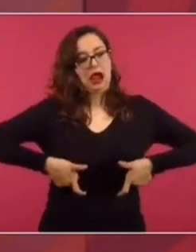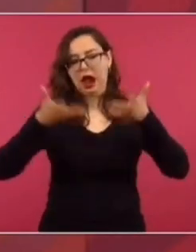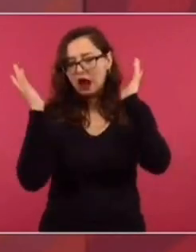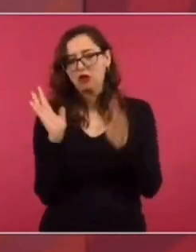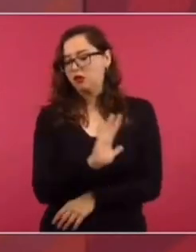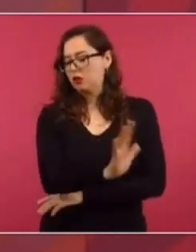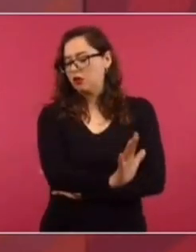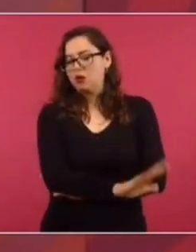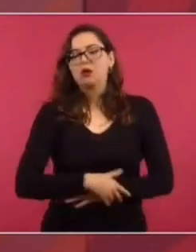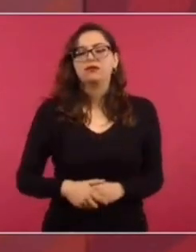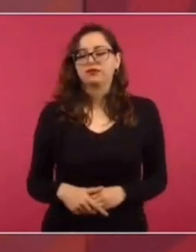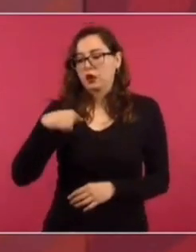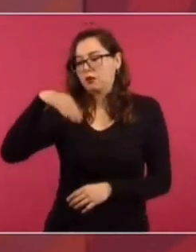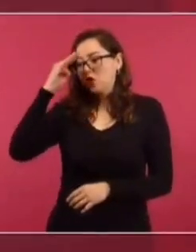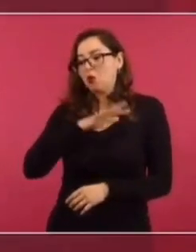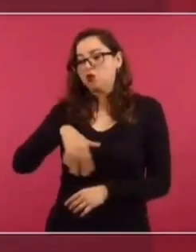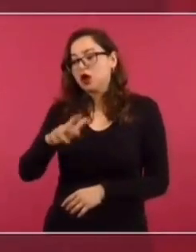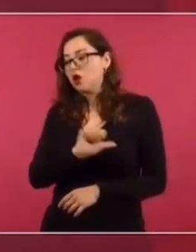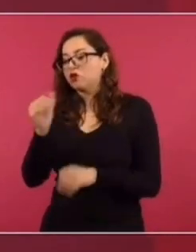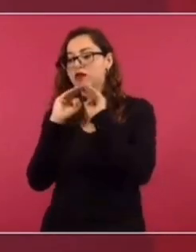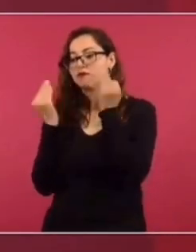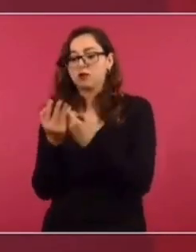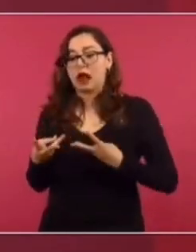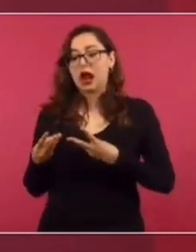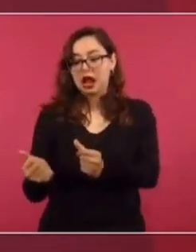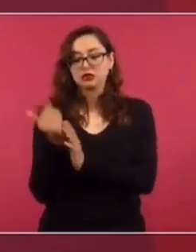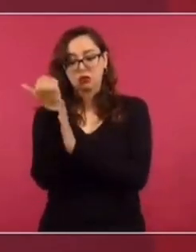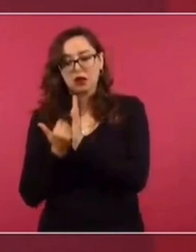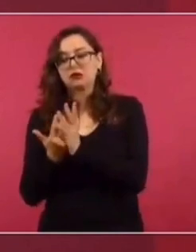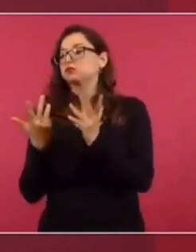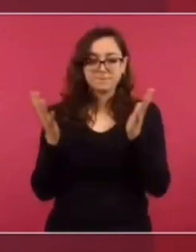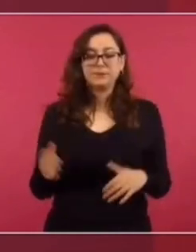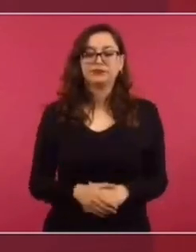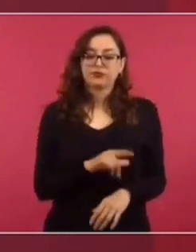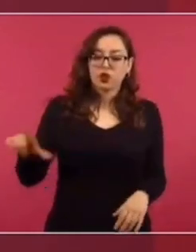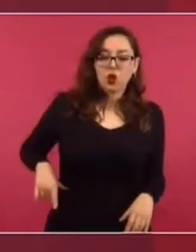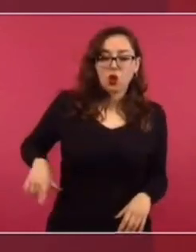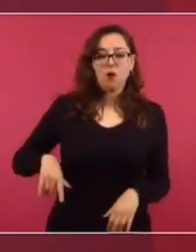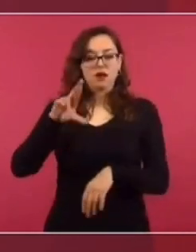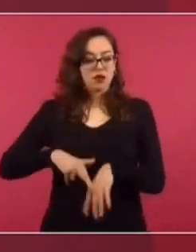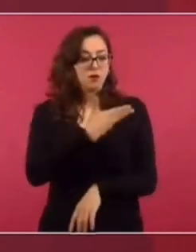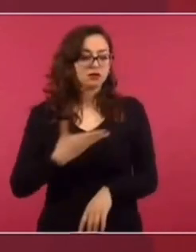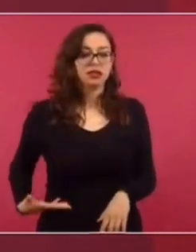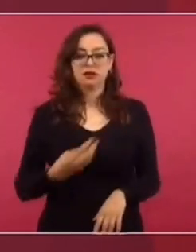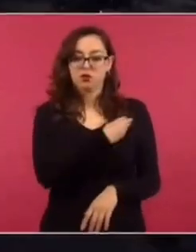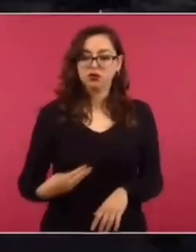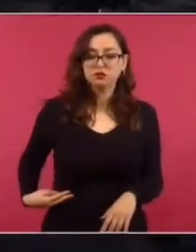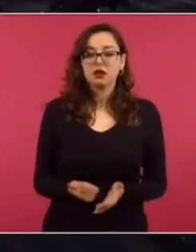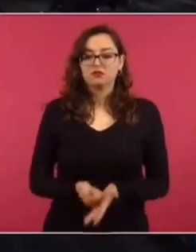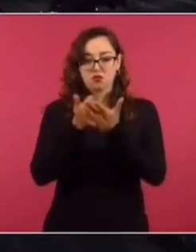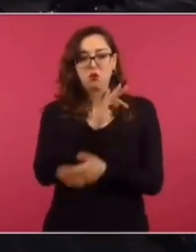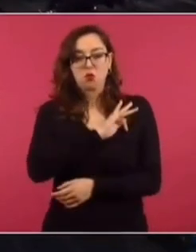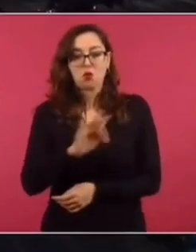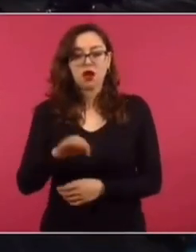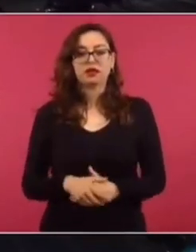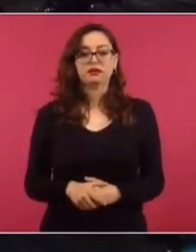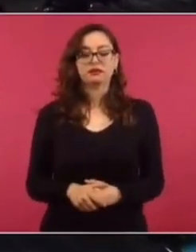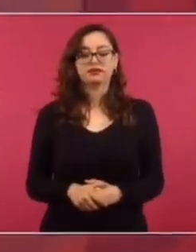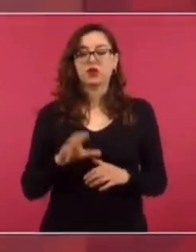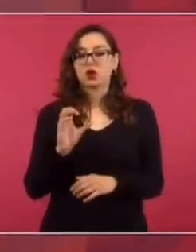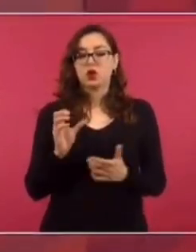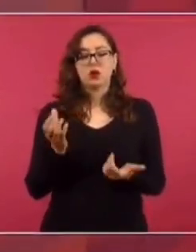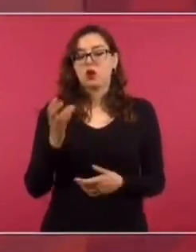el INE. Vamos a buscar la forma de que no se gaste, que todos ayudemos. Los gobernadores pueden ayudar a presidentes municipales, pueden ayudar